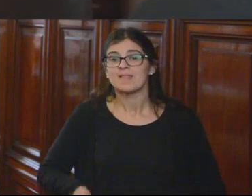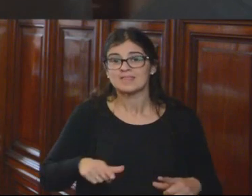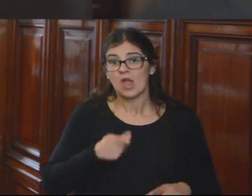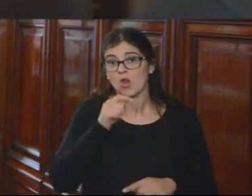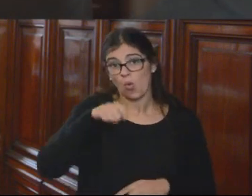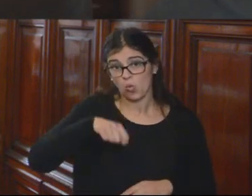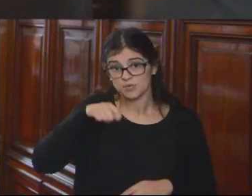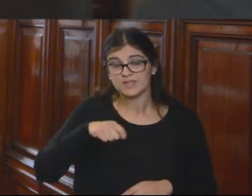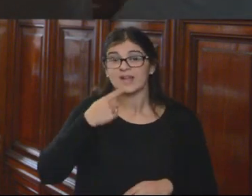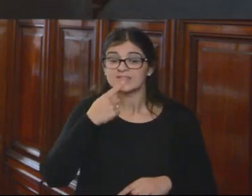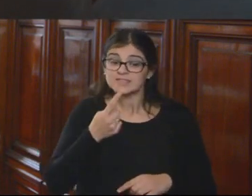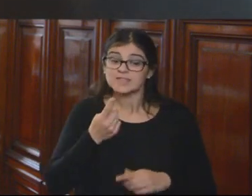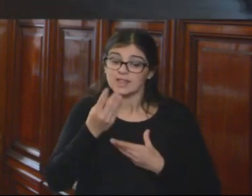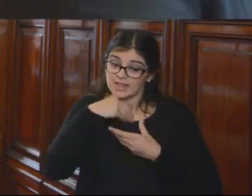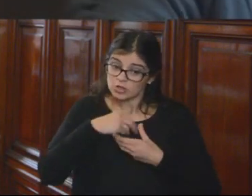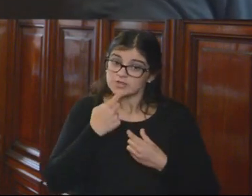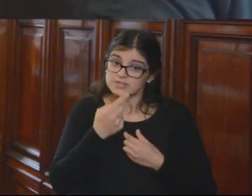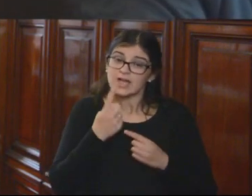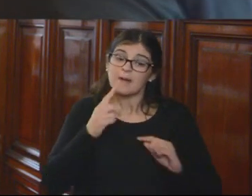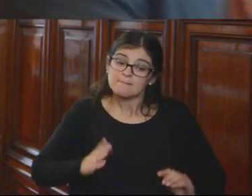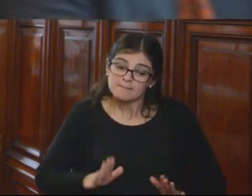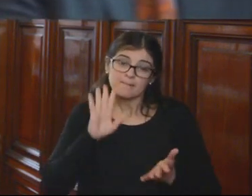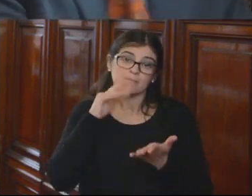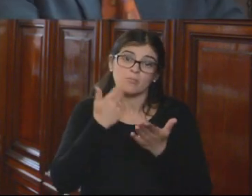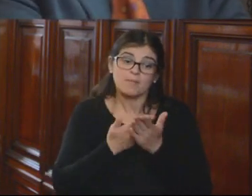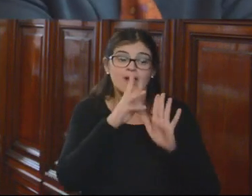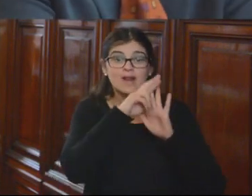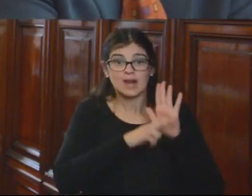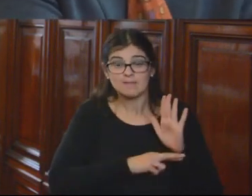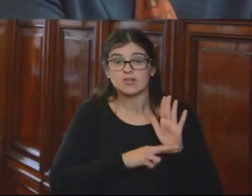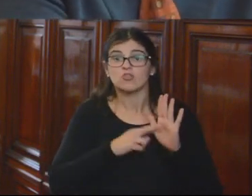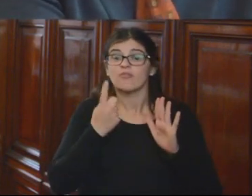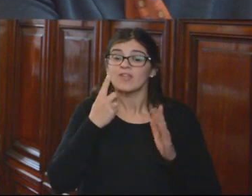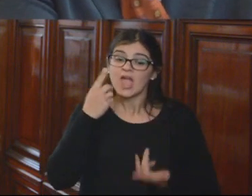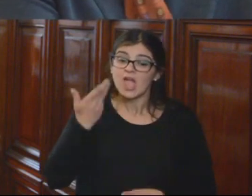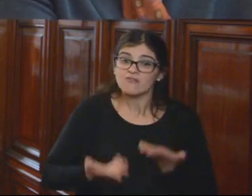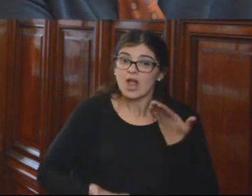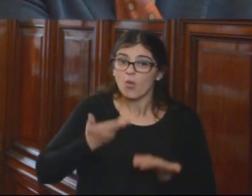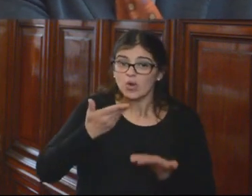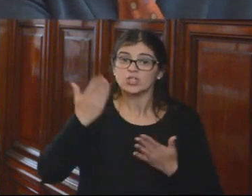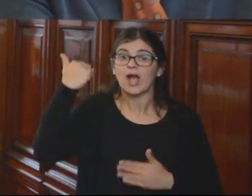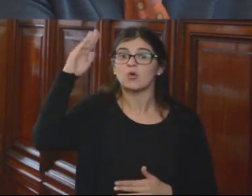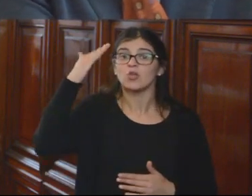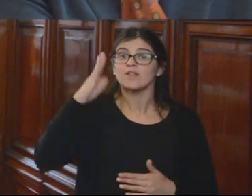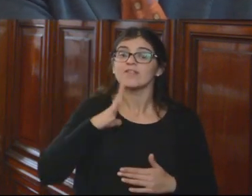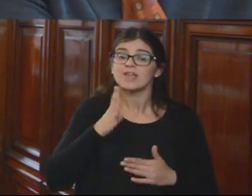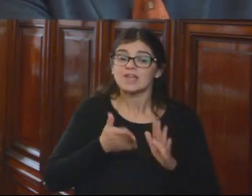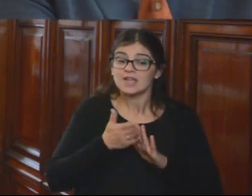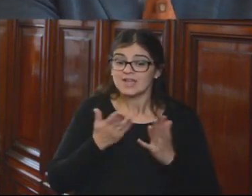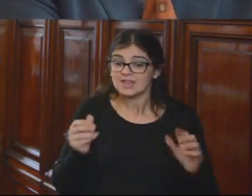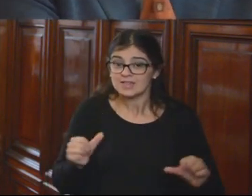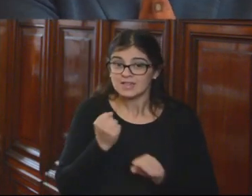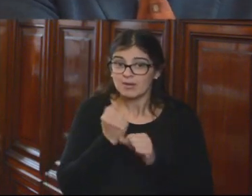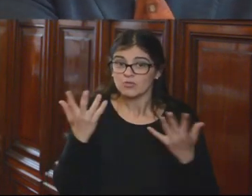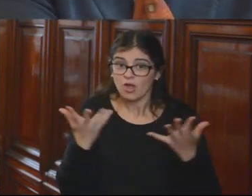le dice, dentro de sus atribuciones, elaborar y proponer el reglamento de evaluación de las autoridades que están en ejercicio de funciones.